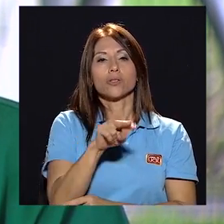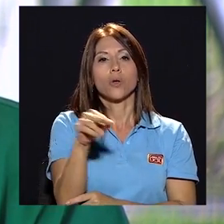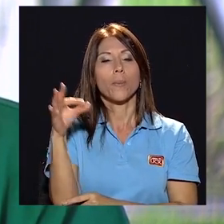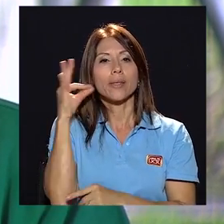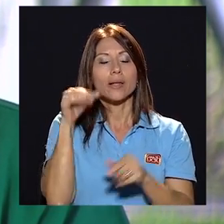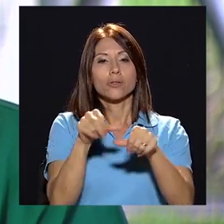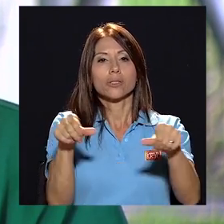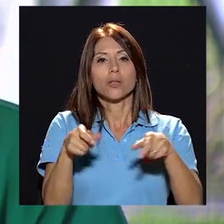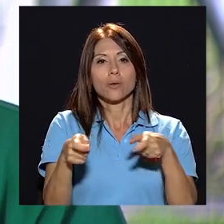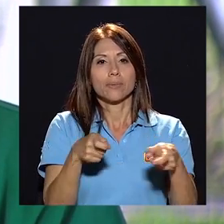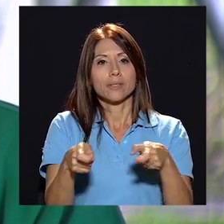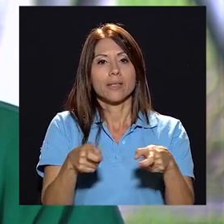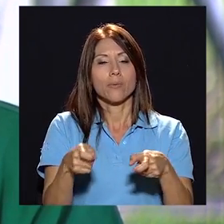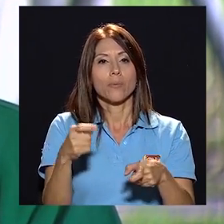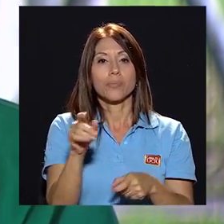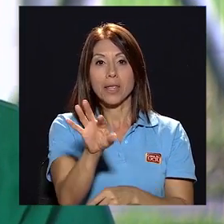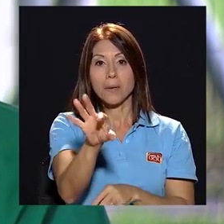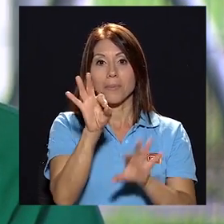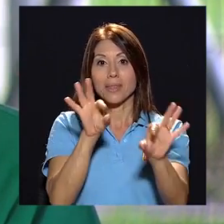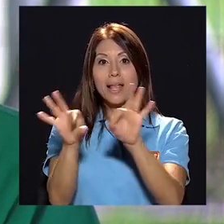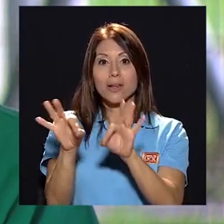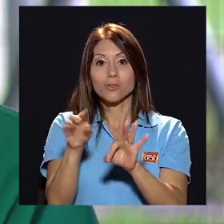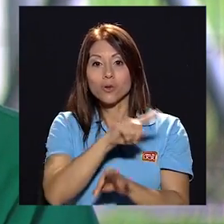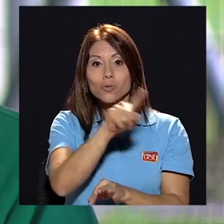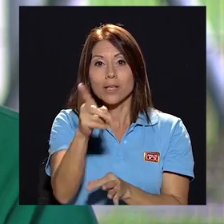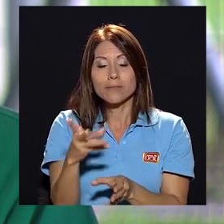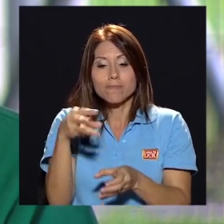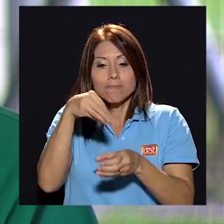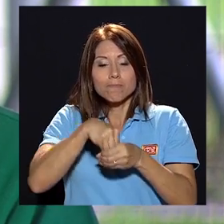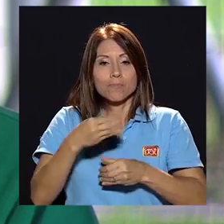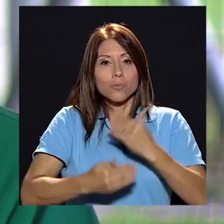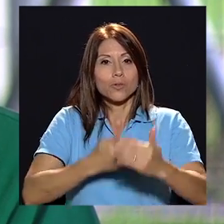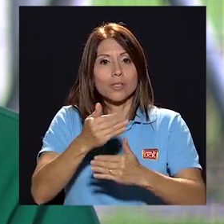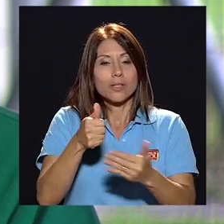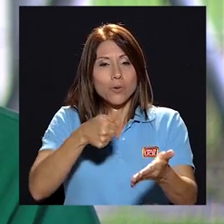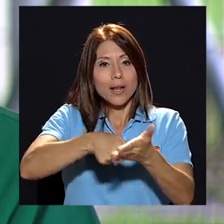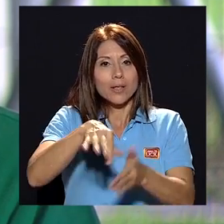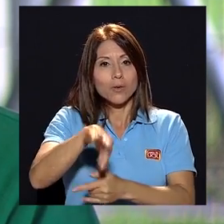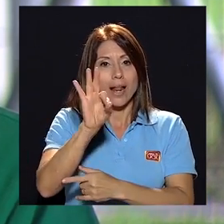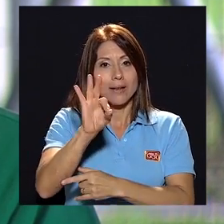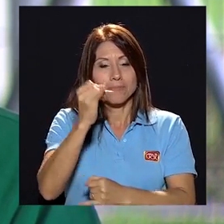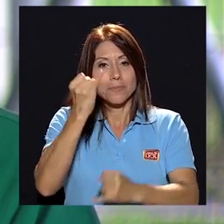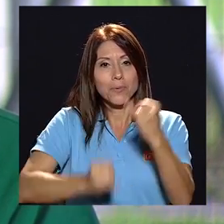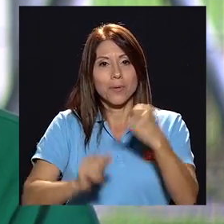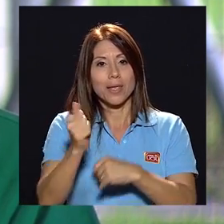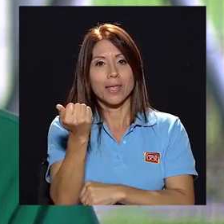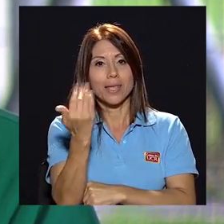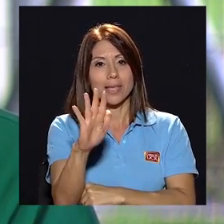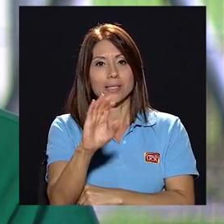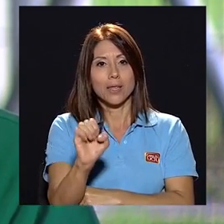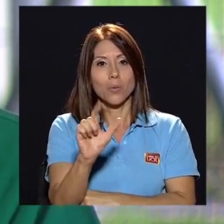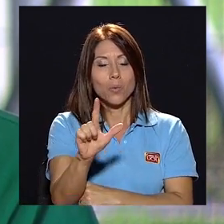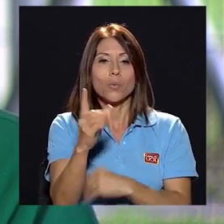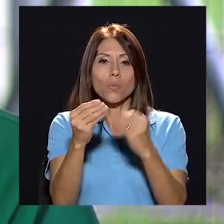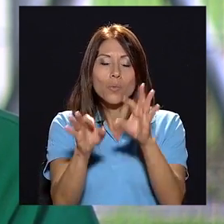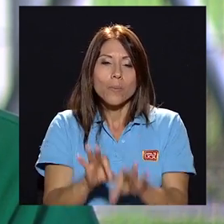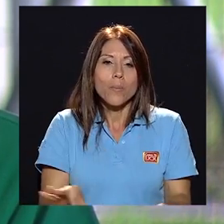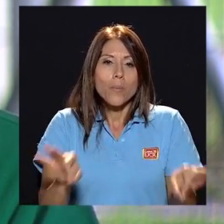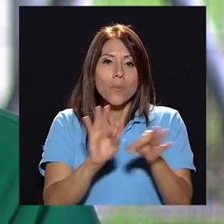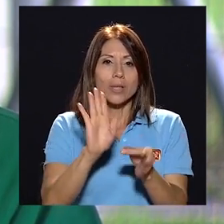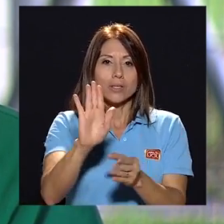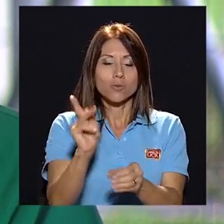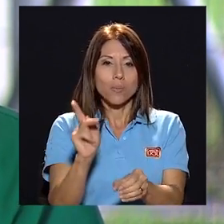y compañeras del sector administrativo para invitarlos a que se integren este proceso electoral que culmina el próximo 15 de julio es muy importante su